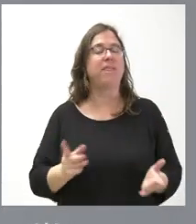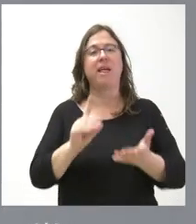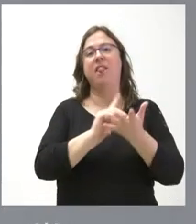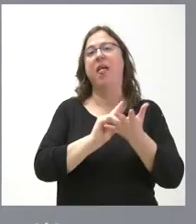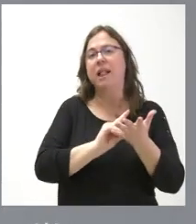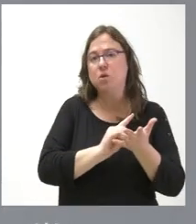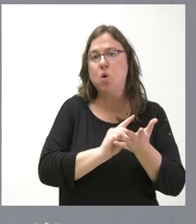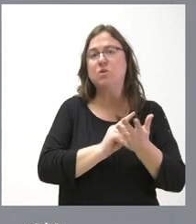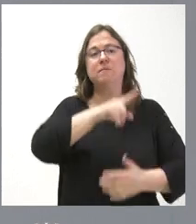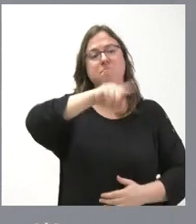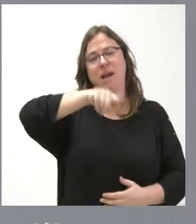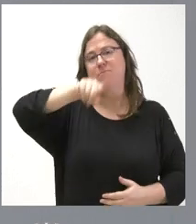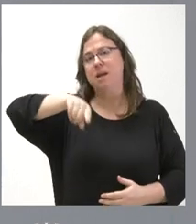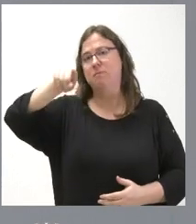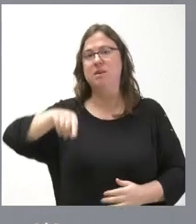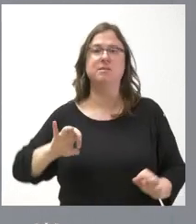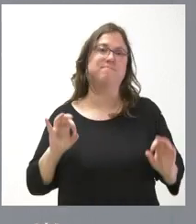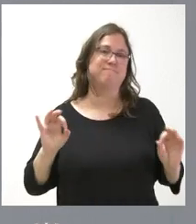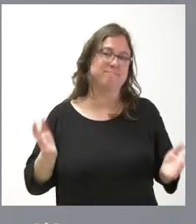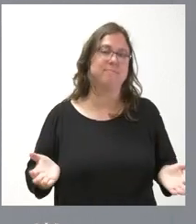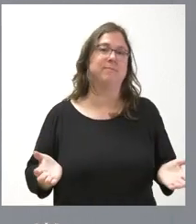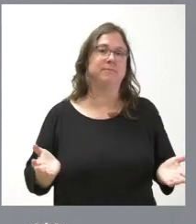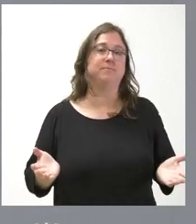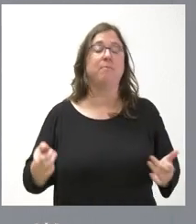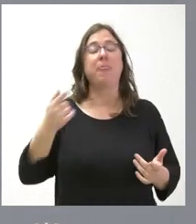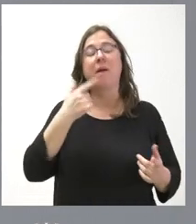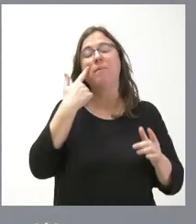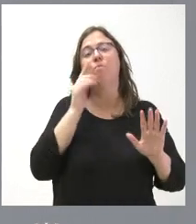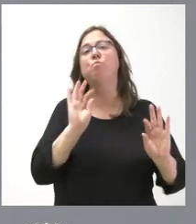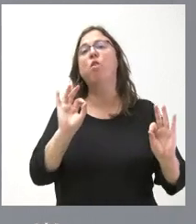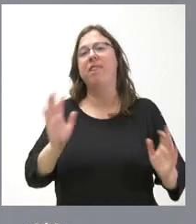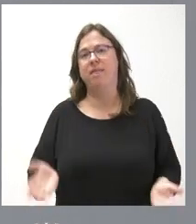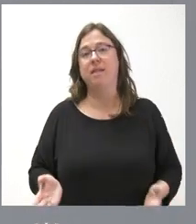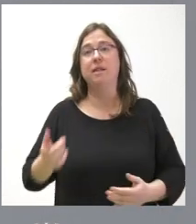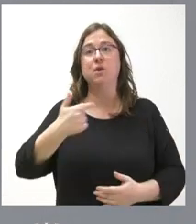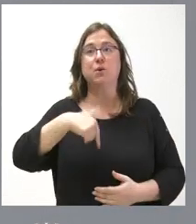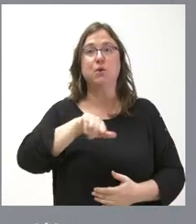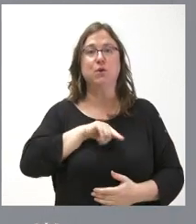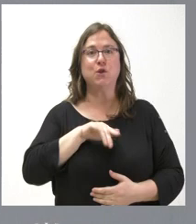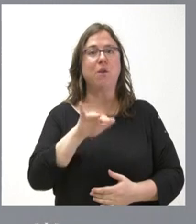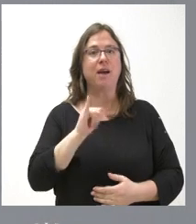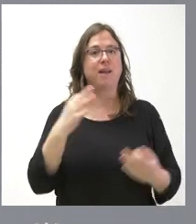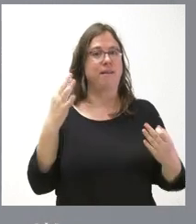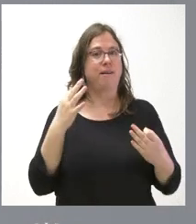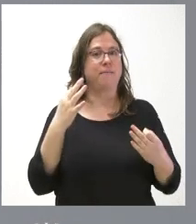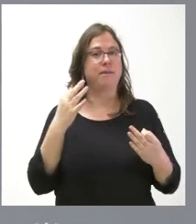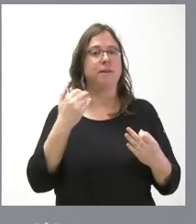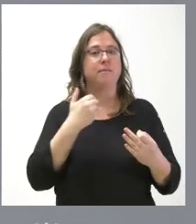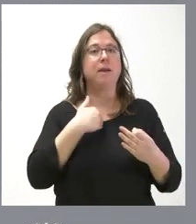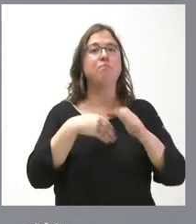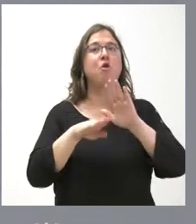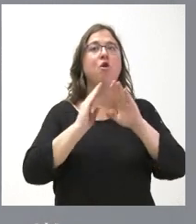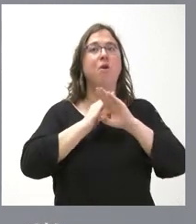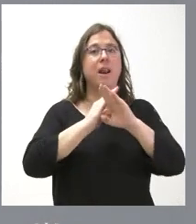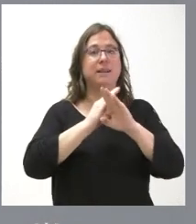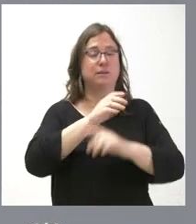mensuales y que tenemos que verlo con mucha prudencia. Nosotros tenemos, como el resto de países europeos